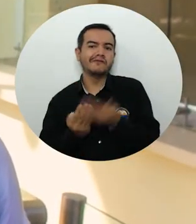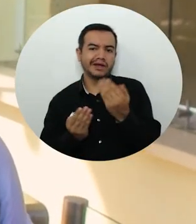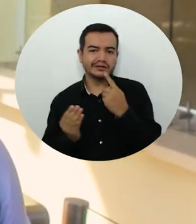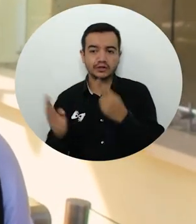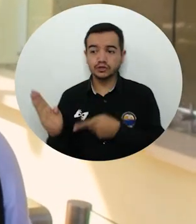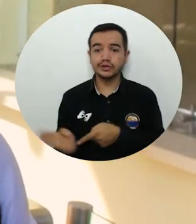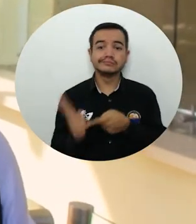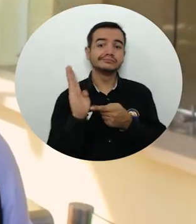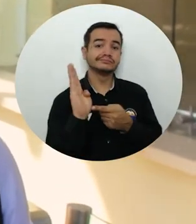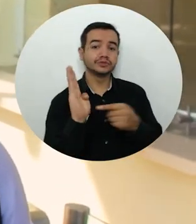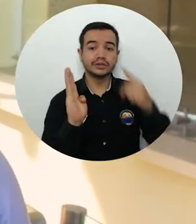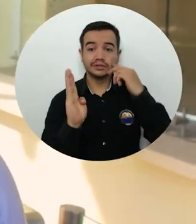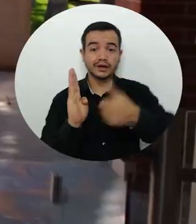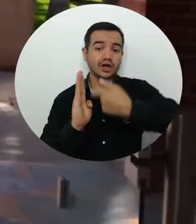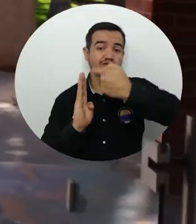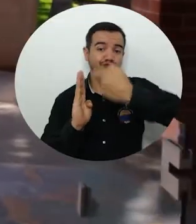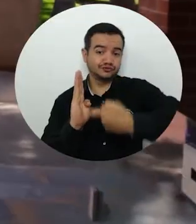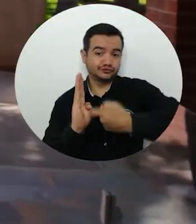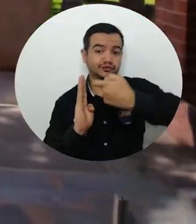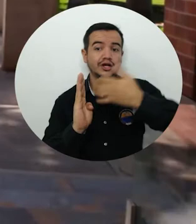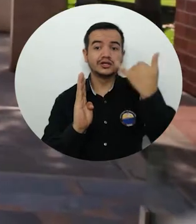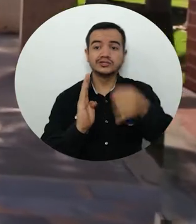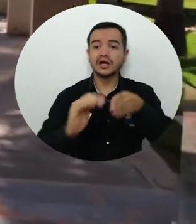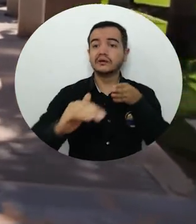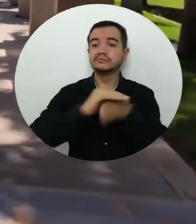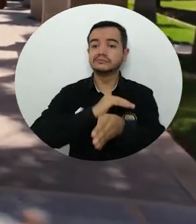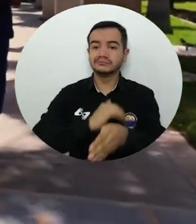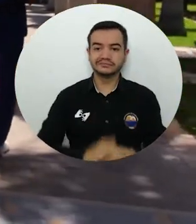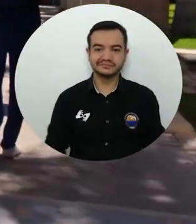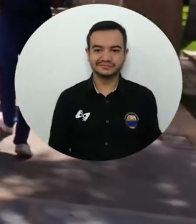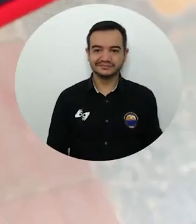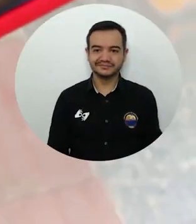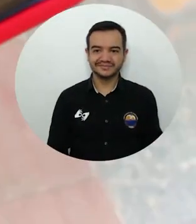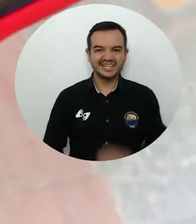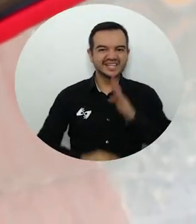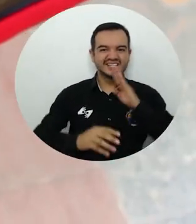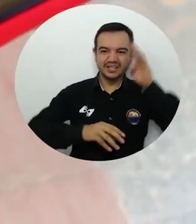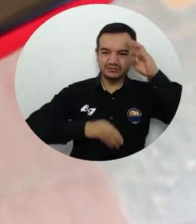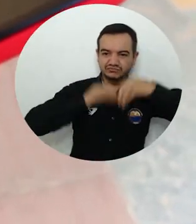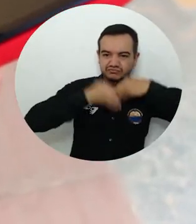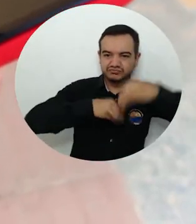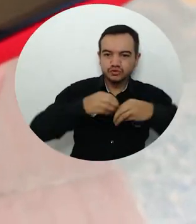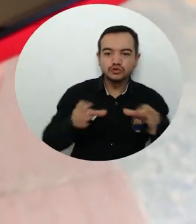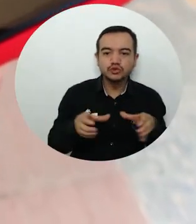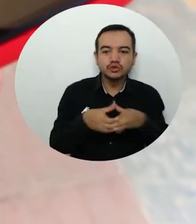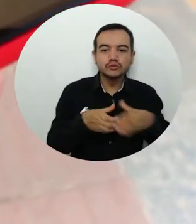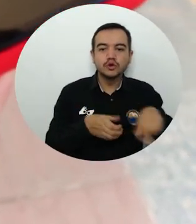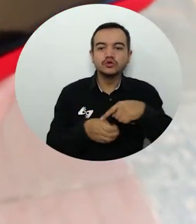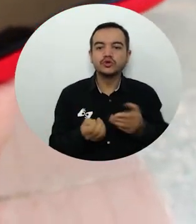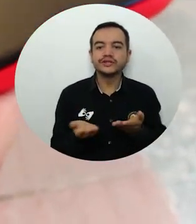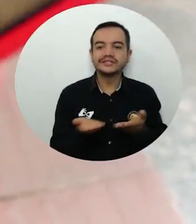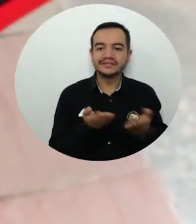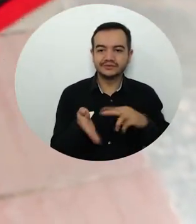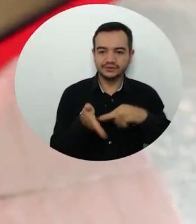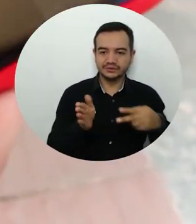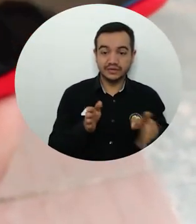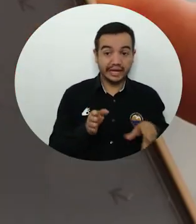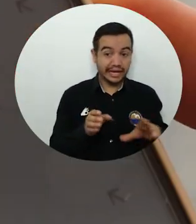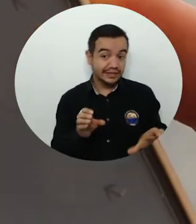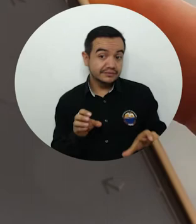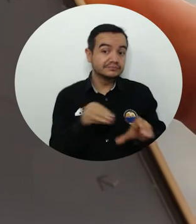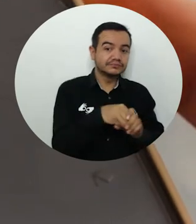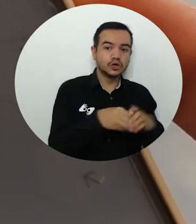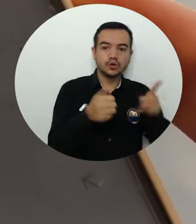la persona lo escanea y tú pasas. Esta herramienta fue creada por el Grupo de Servicios Tecnológicos, unidad adscrita